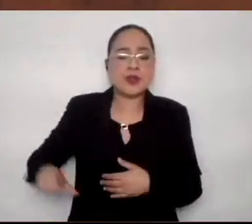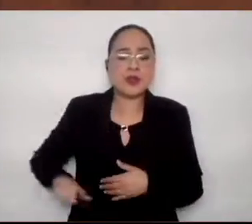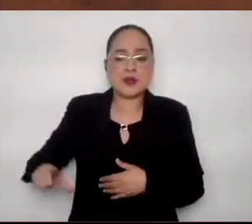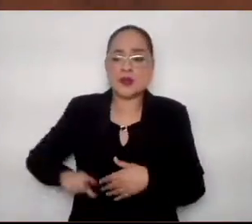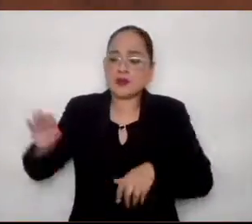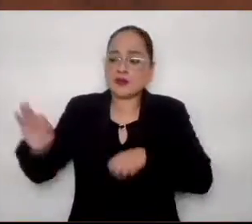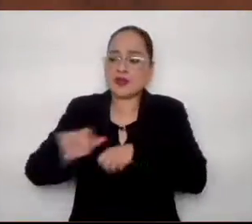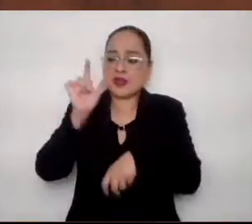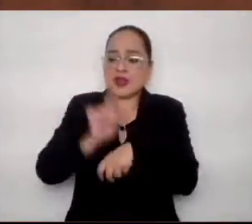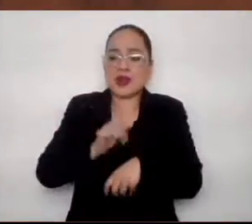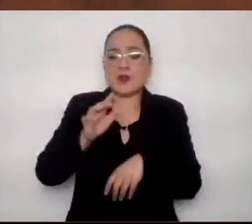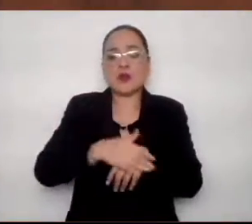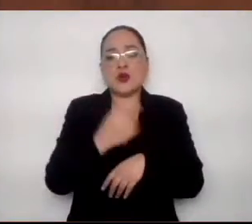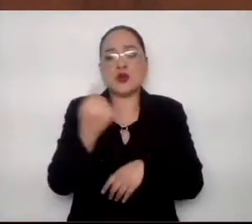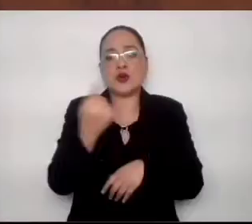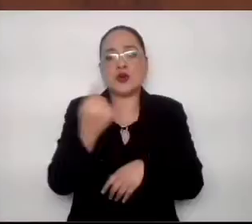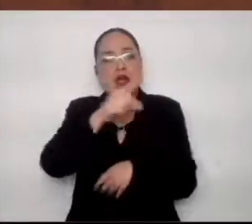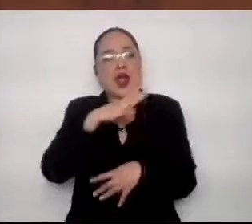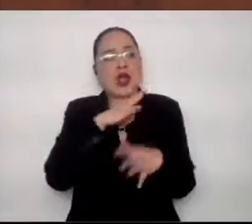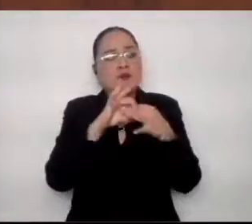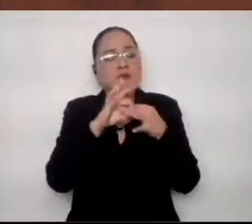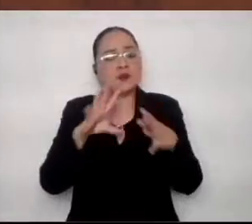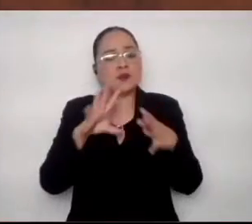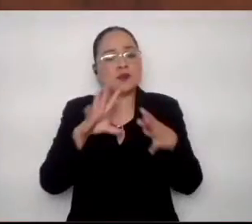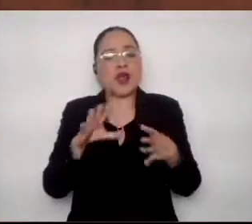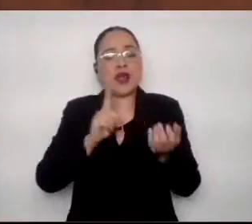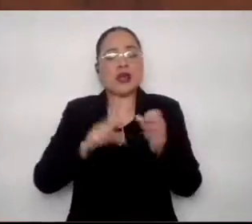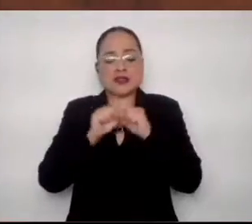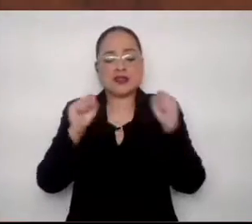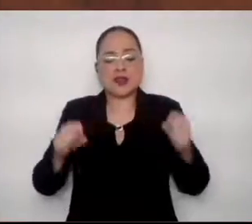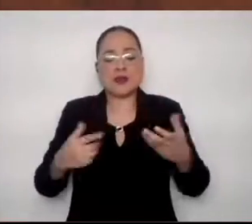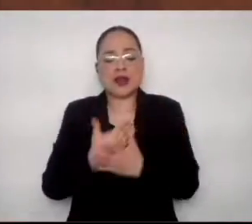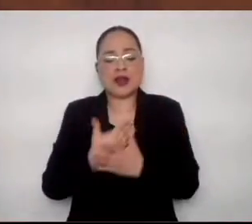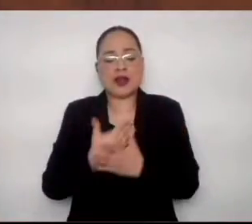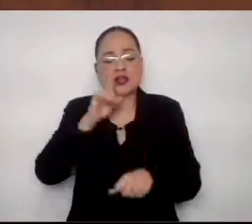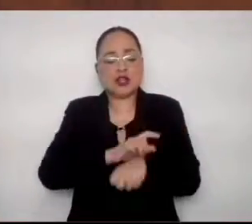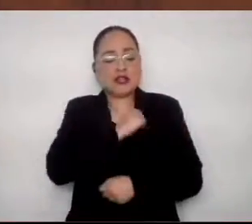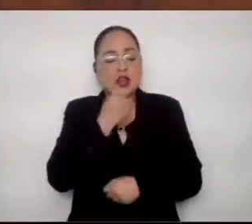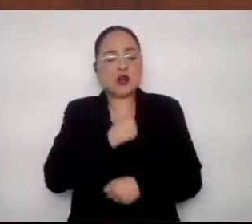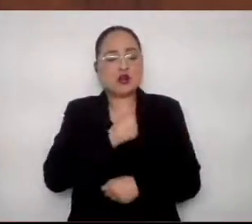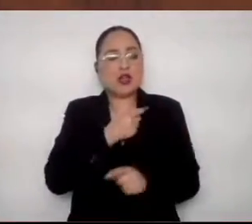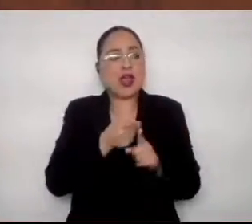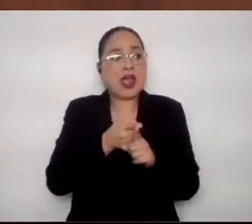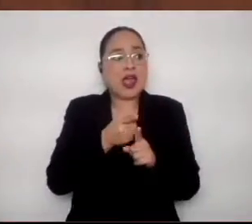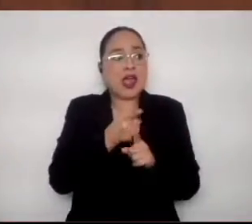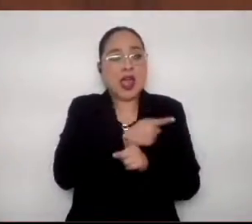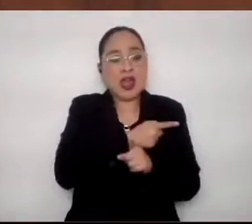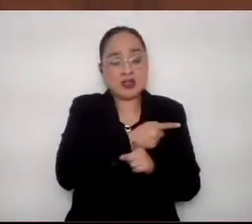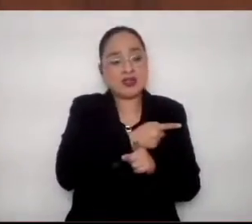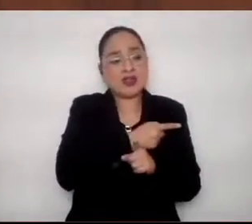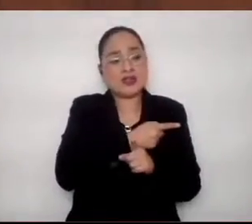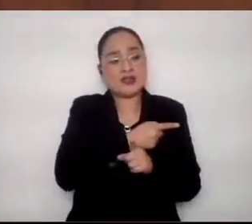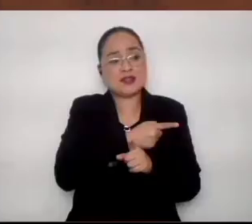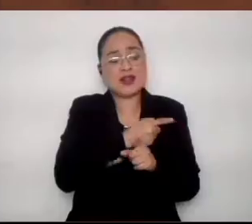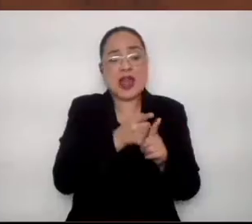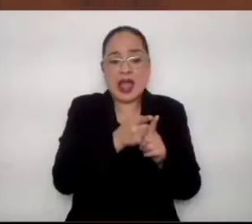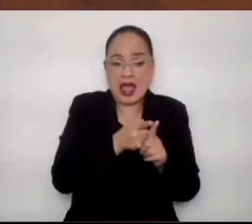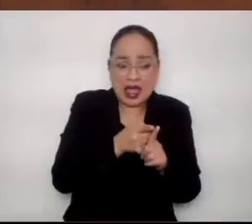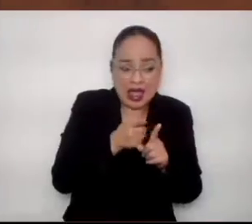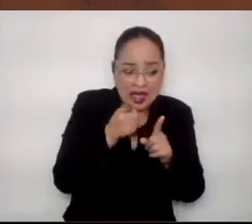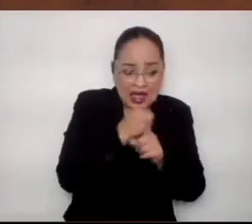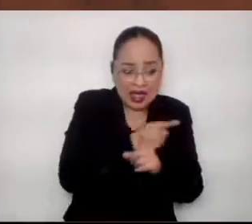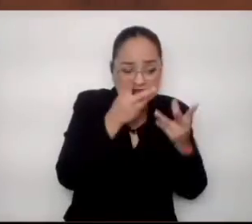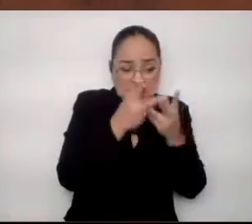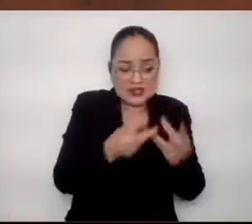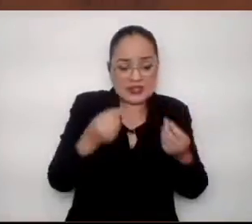desarticuló el Sistema Nacional de Salud al desaparecer, en el momento menos conviene y más inoportuno el Seguro